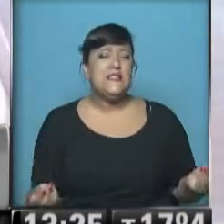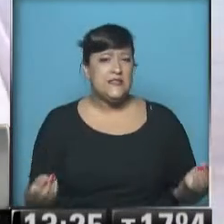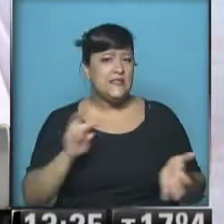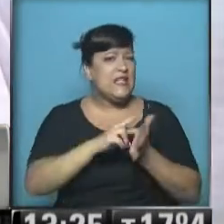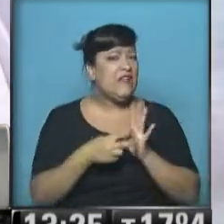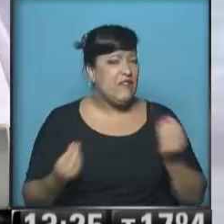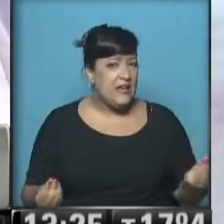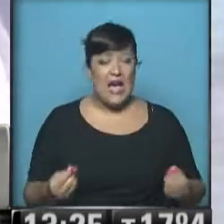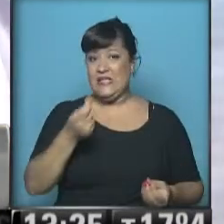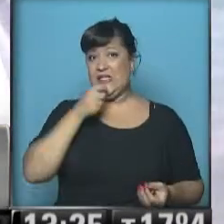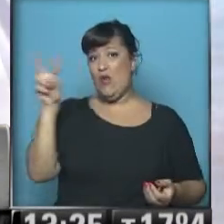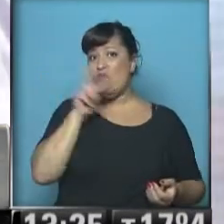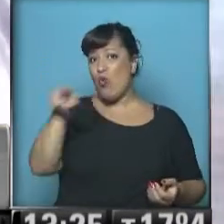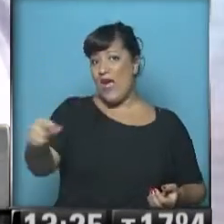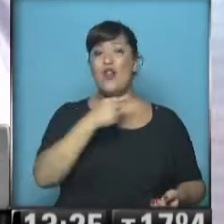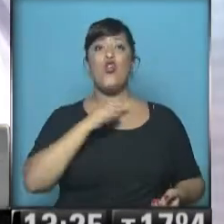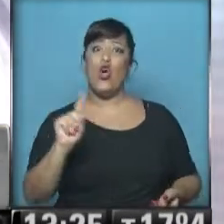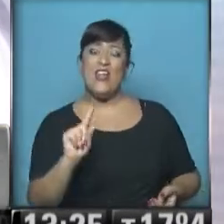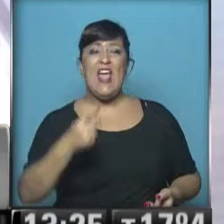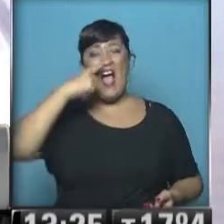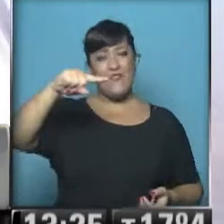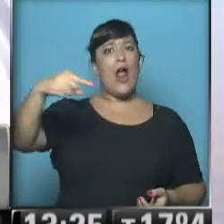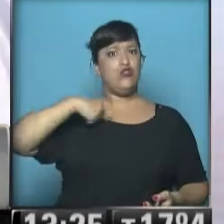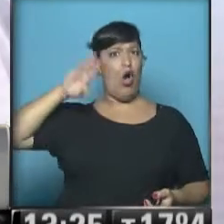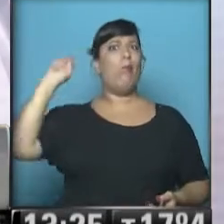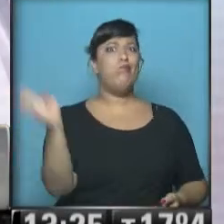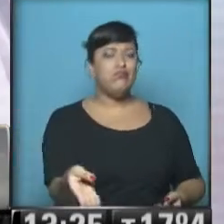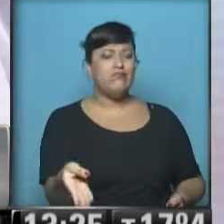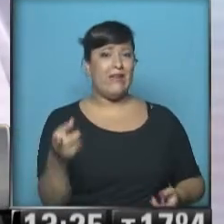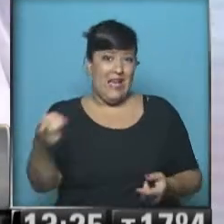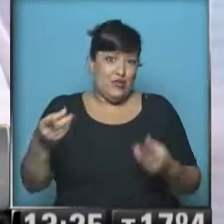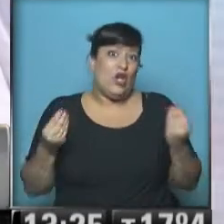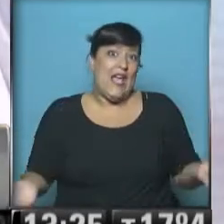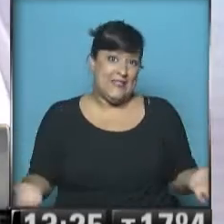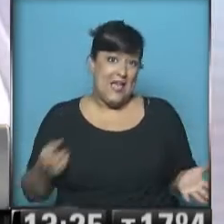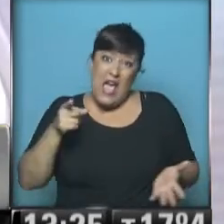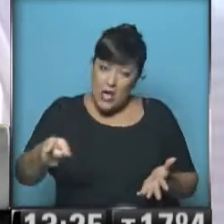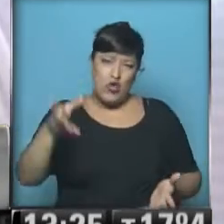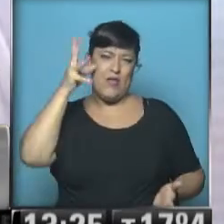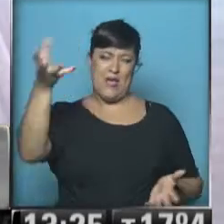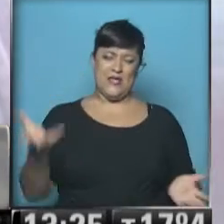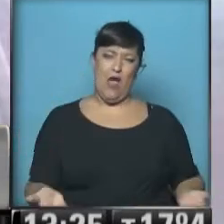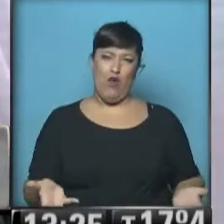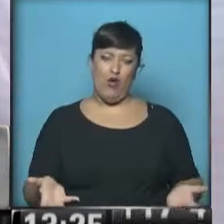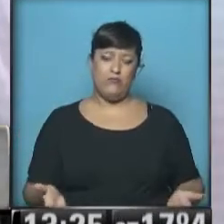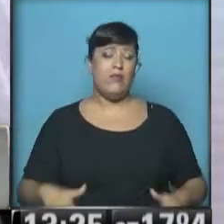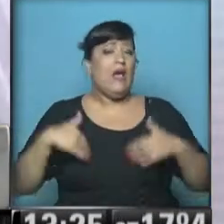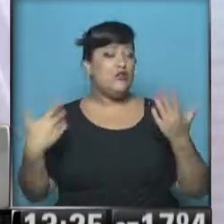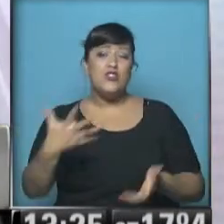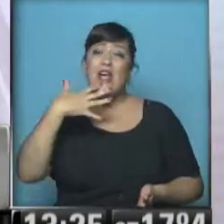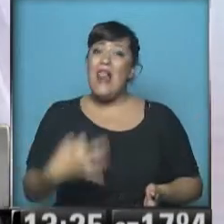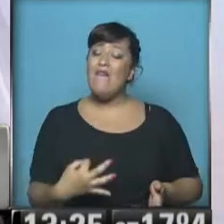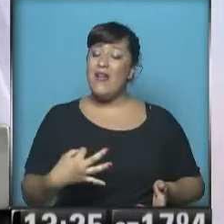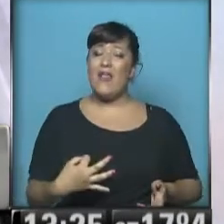Si ella no quería y al final yo pude, eso, muchachos, es abuso. Entonces, la verdad